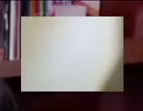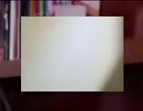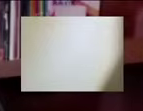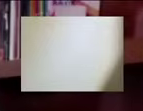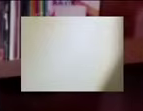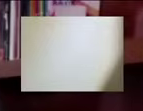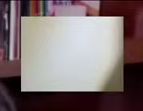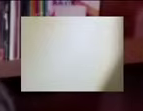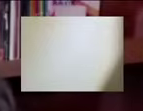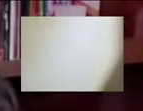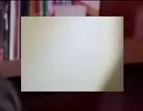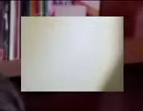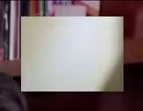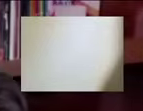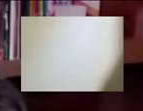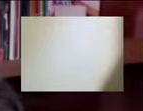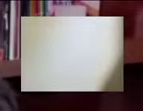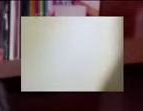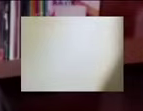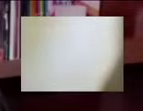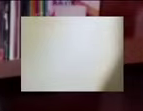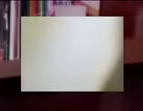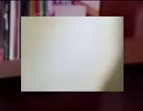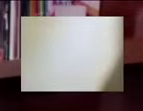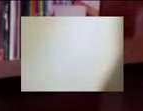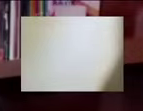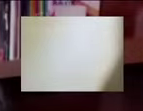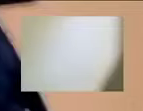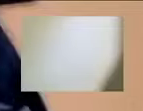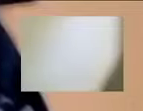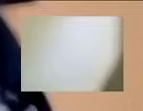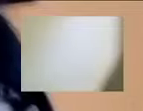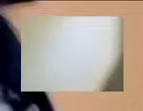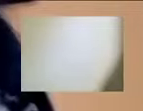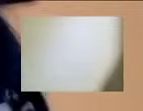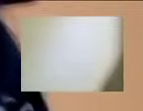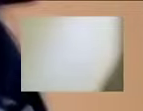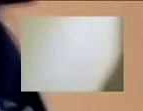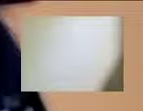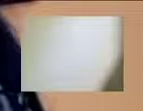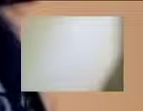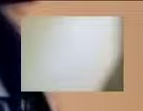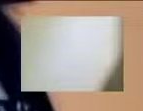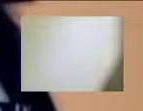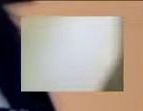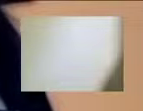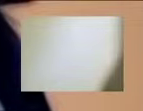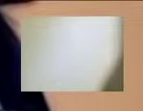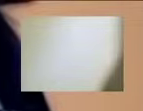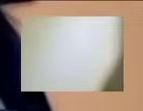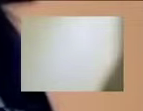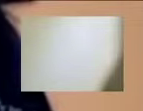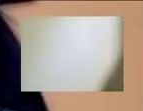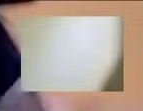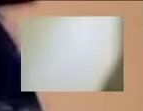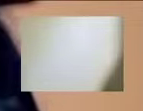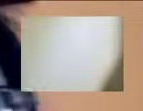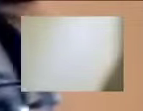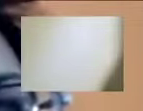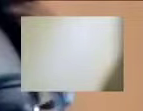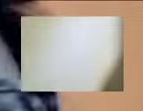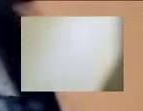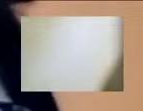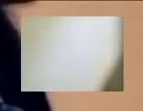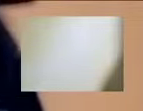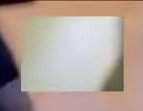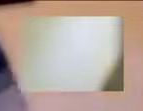¿Y qué debo hacer para no padecerlo? Ajá. Ay, esperemos, ya después estamos, tanto PUEG como